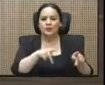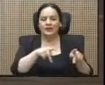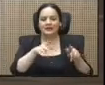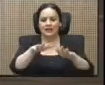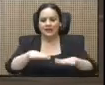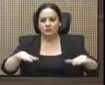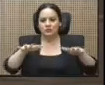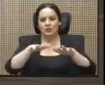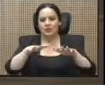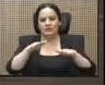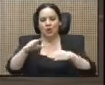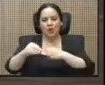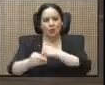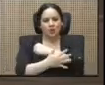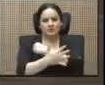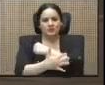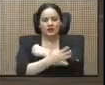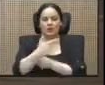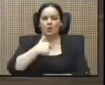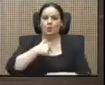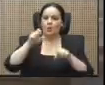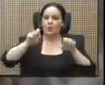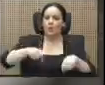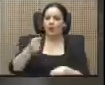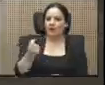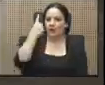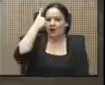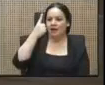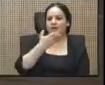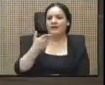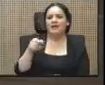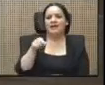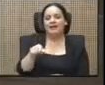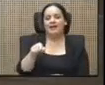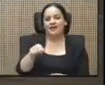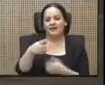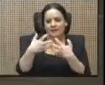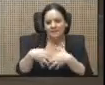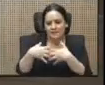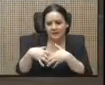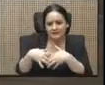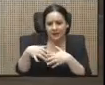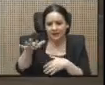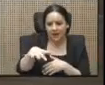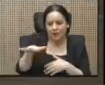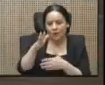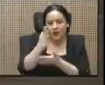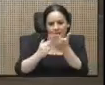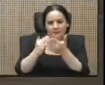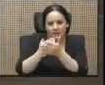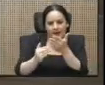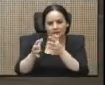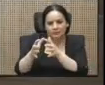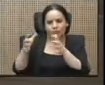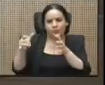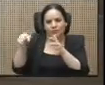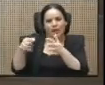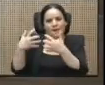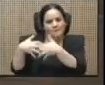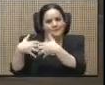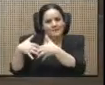costeras. Y uno podrá comprender de que el empresariado, la parte gruesa del empresariado de este país